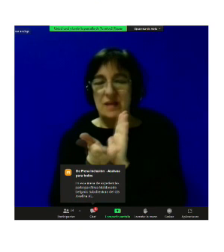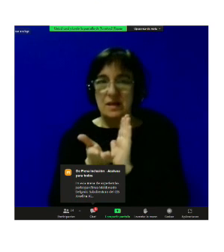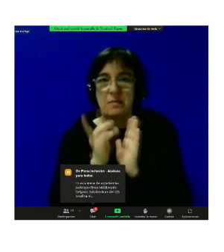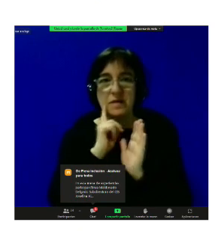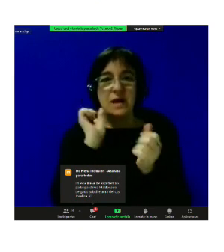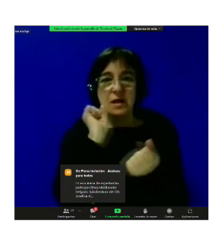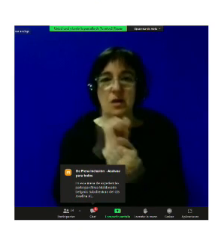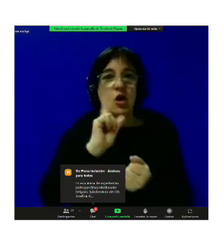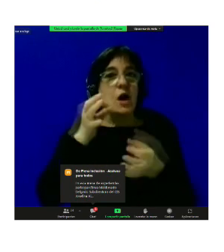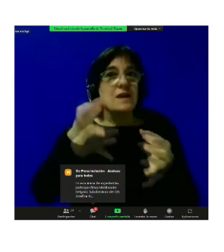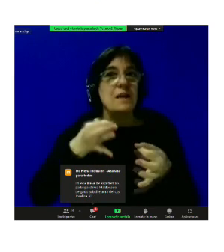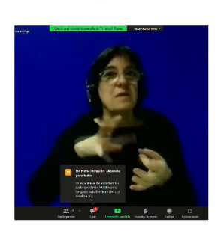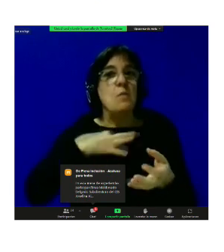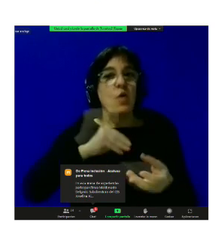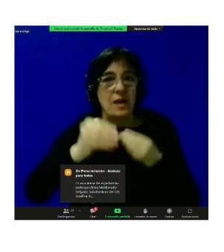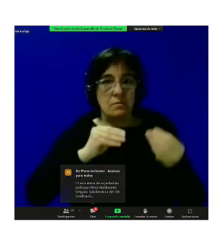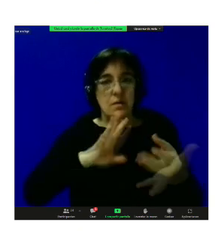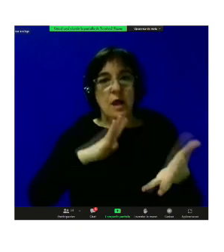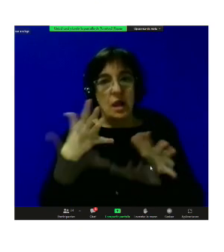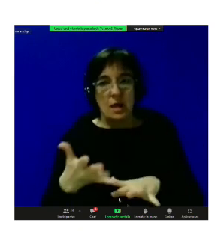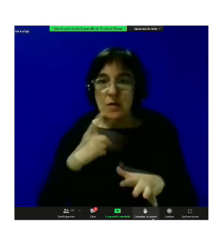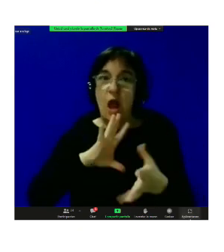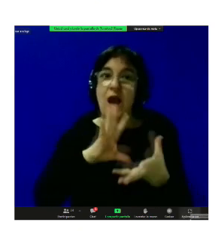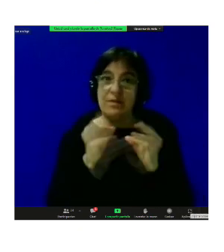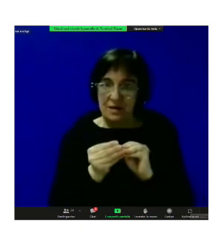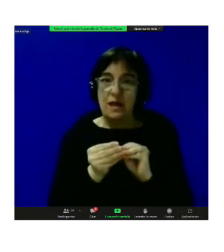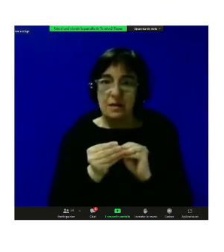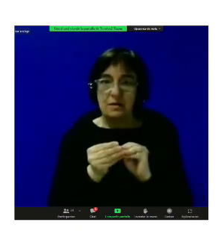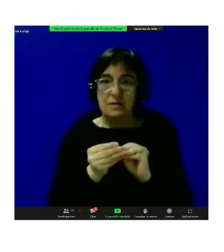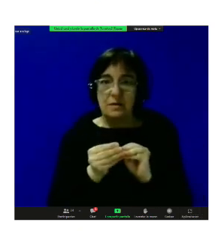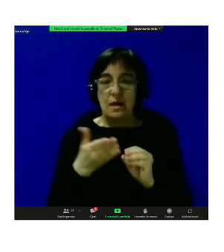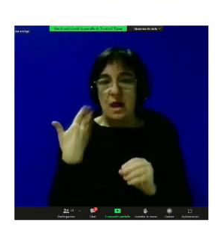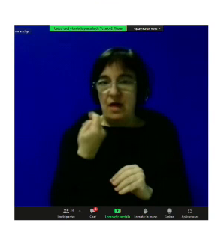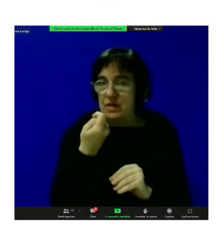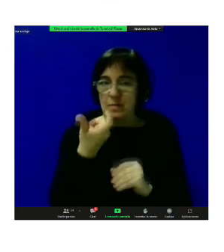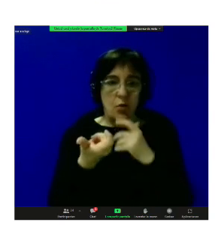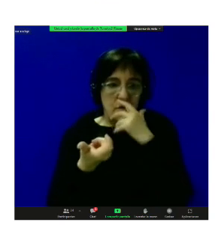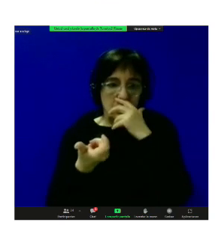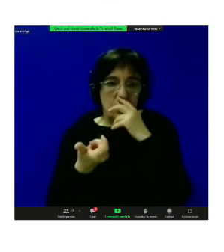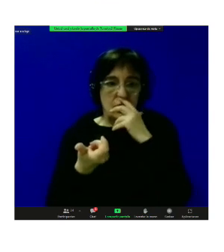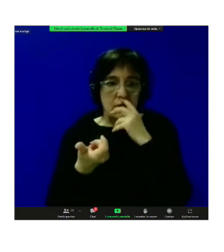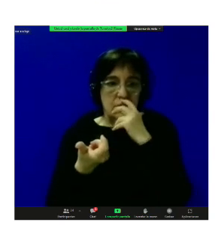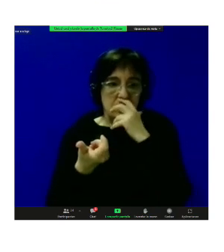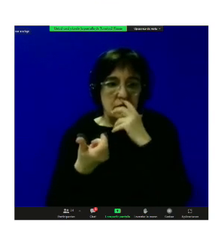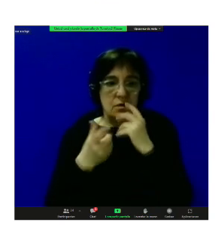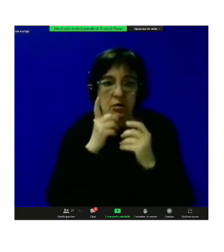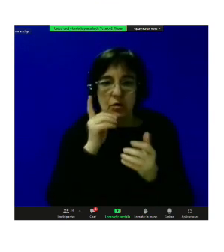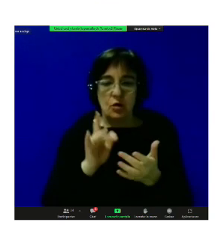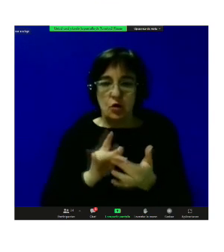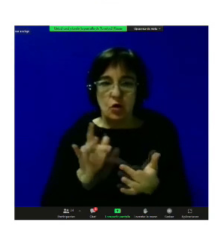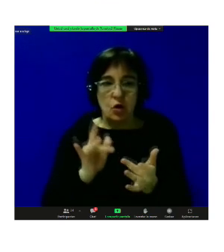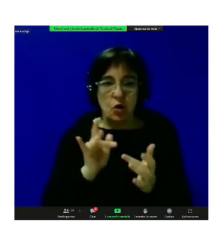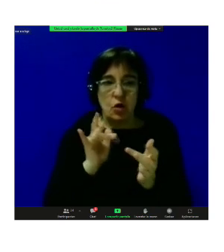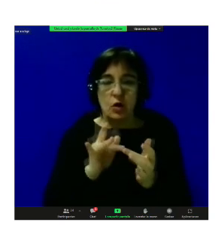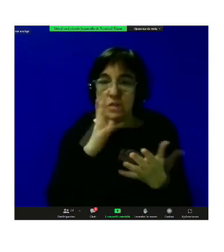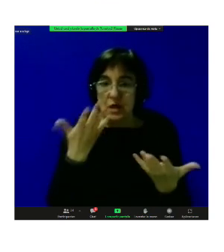se pueden aplicar pero también hay que adaptarlas hace muy poco tuvimos que tener un contacto precisamente por una